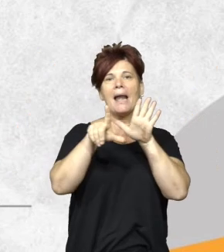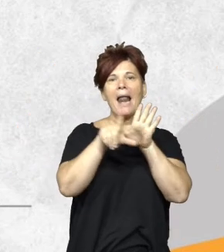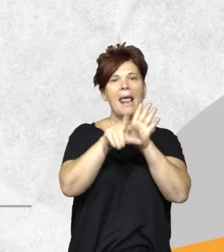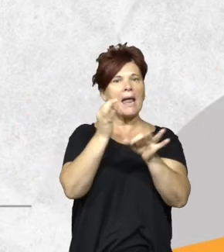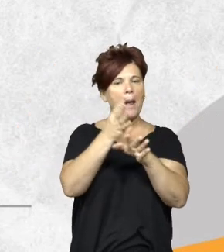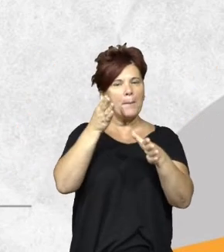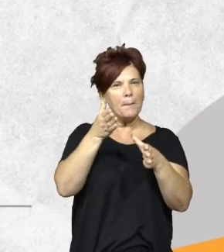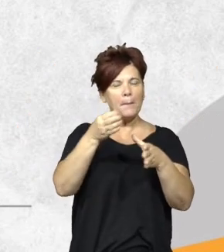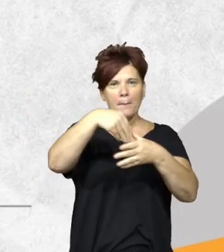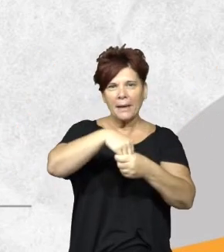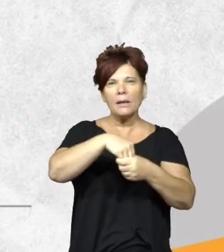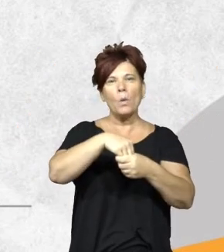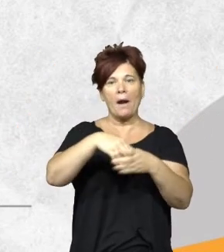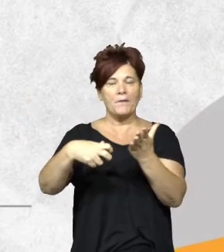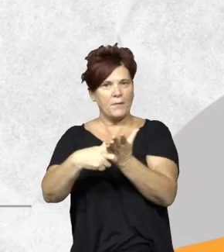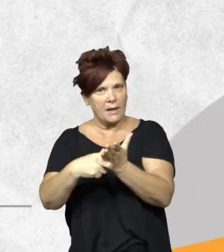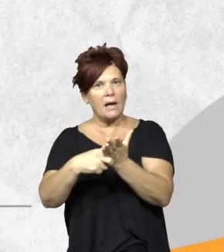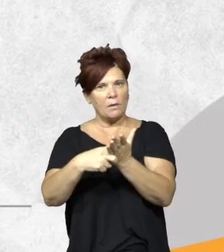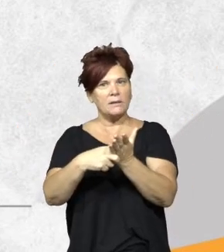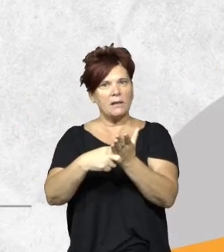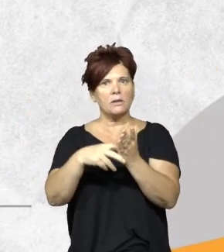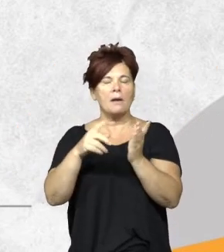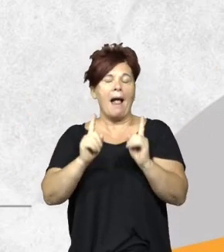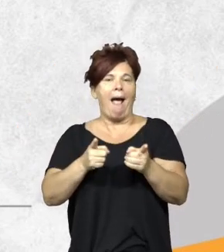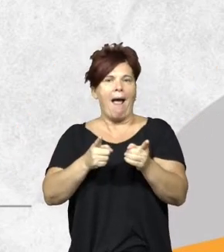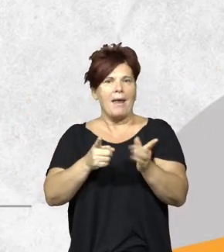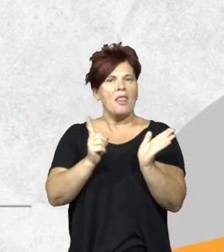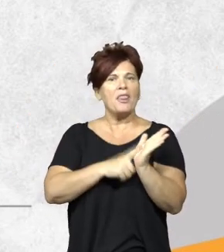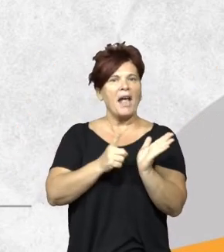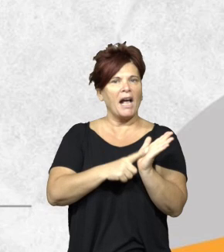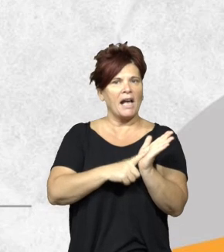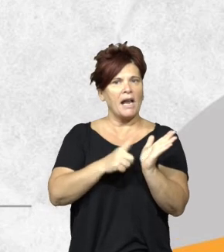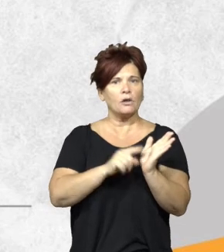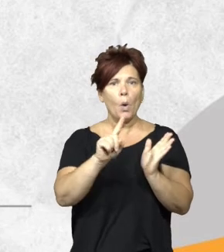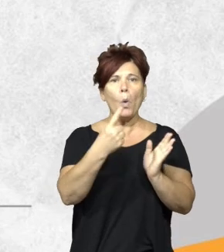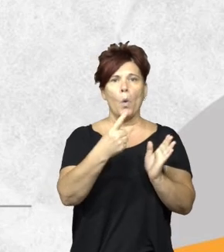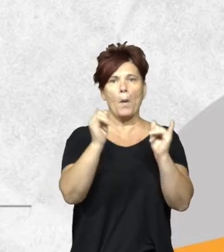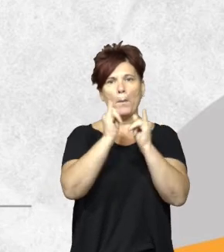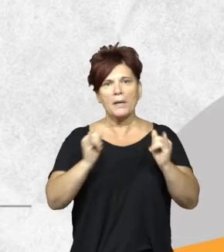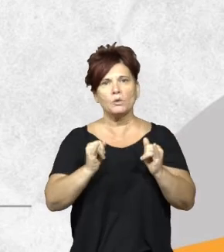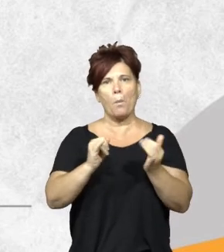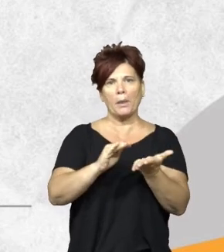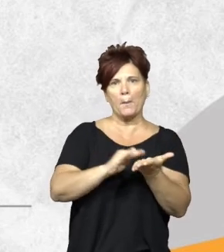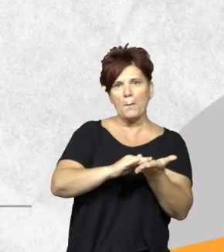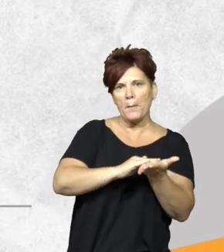particular, con la que es la fiscalización, tenemos una serie de decretos, uno que establece los presupuestos mínimos,